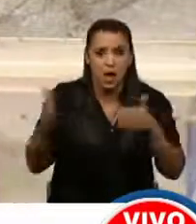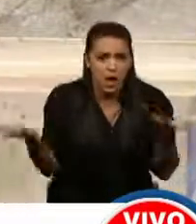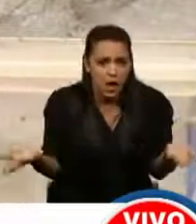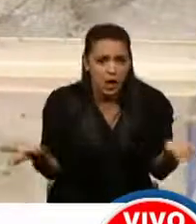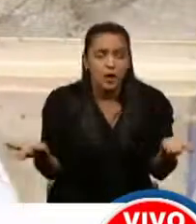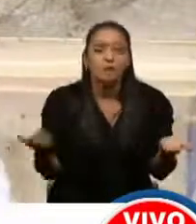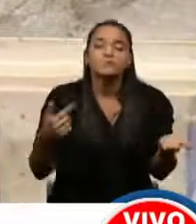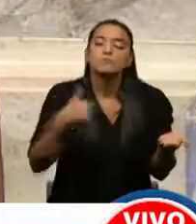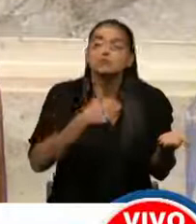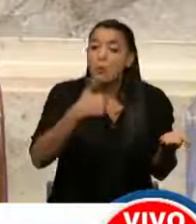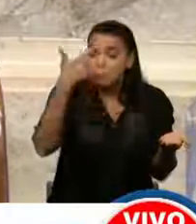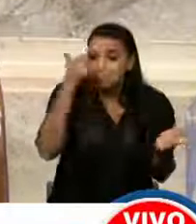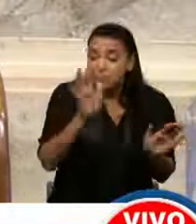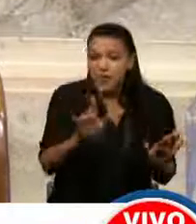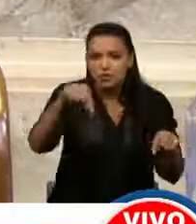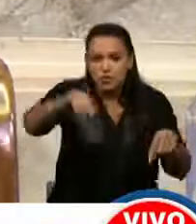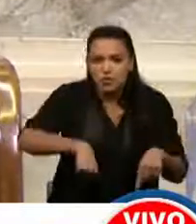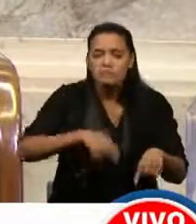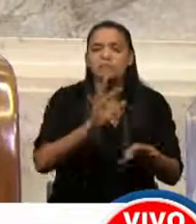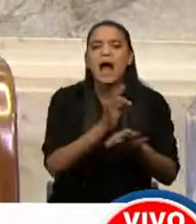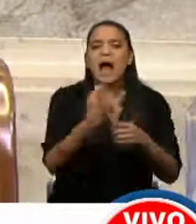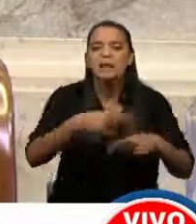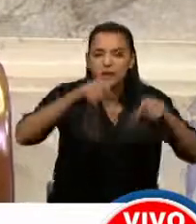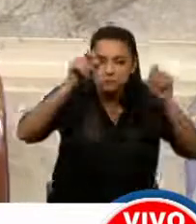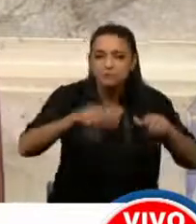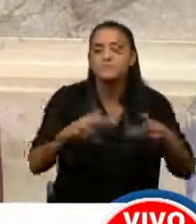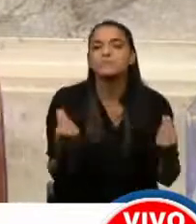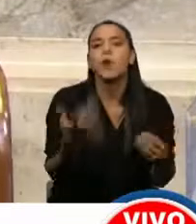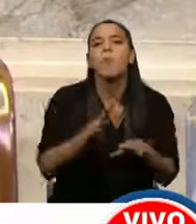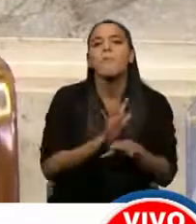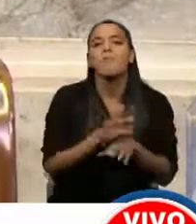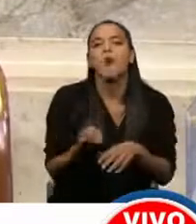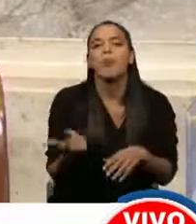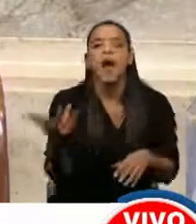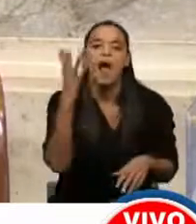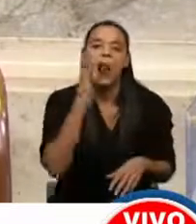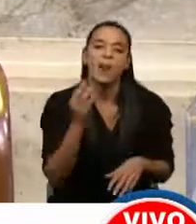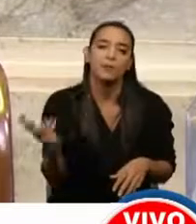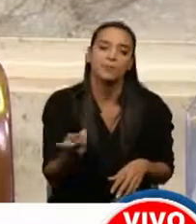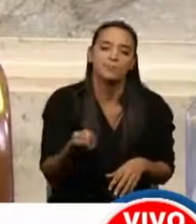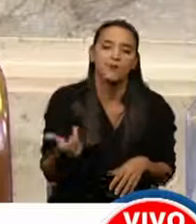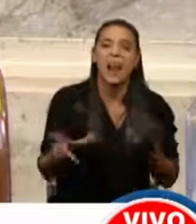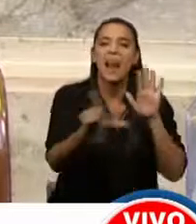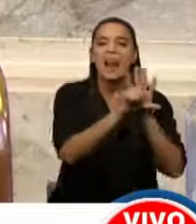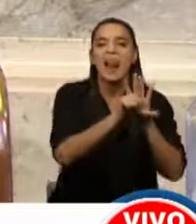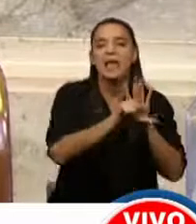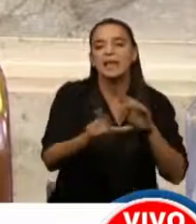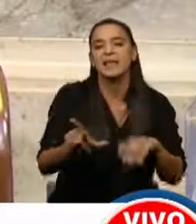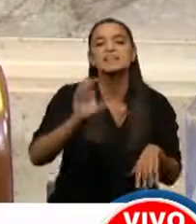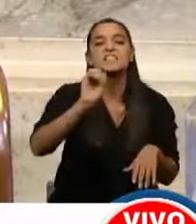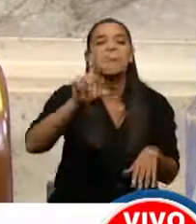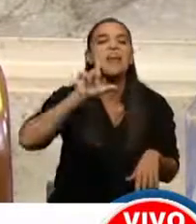Así que yo creo que este parche tiene todas las características de una limosna. Yo creo que esto habría que llamarlo la ley de la limosna estatal,